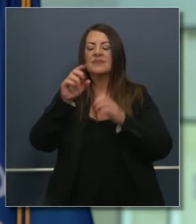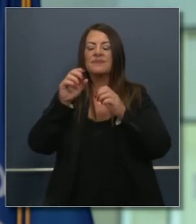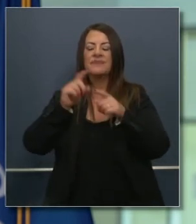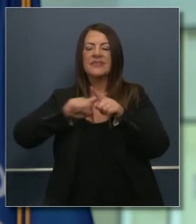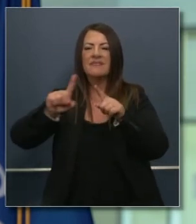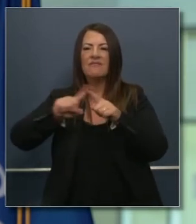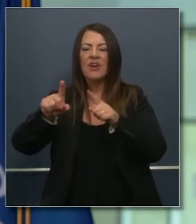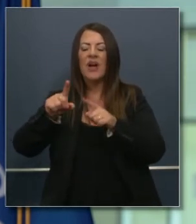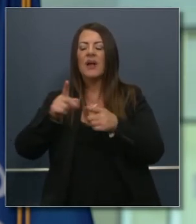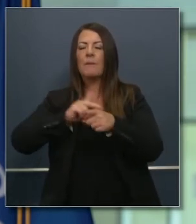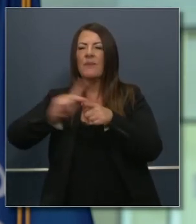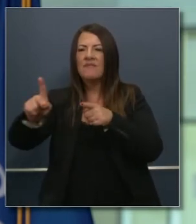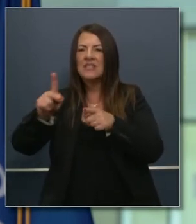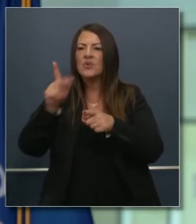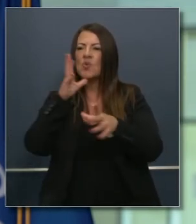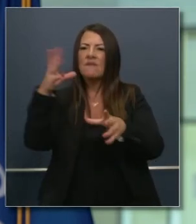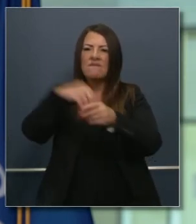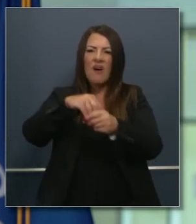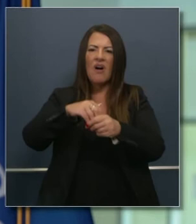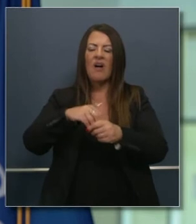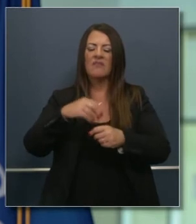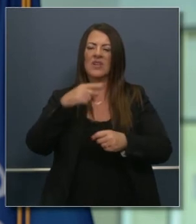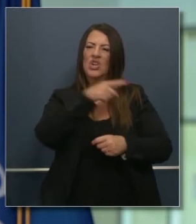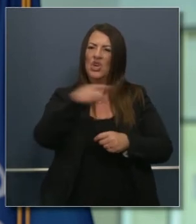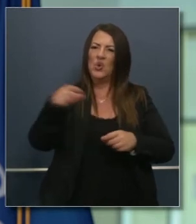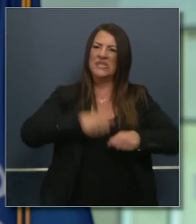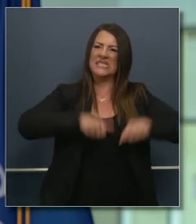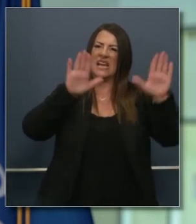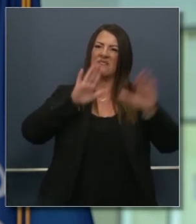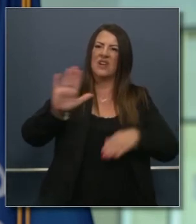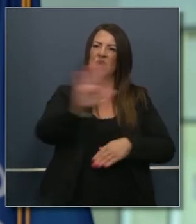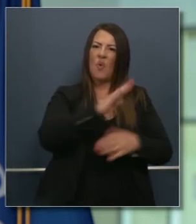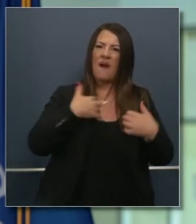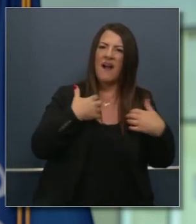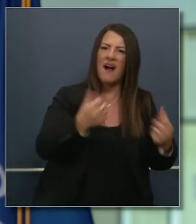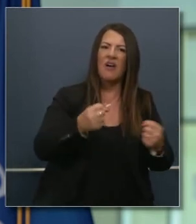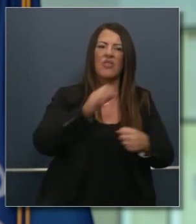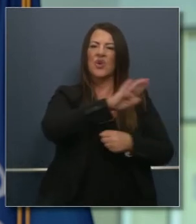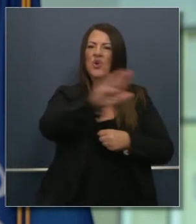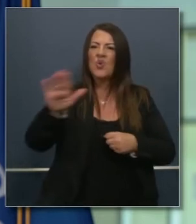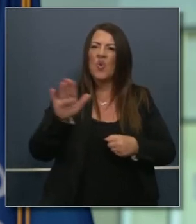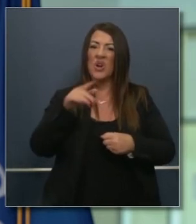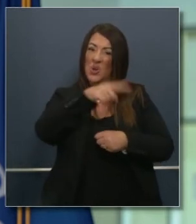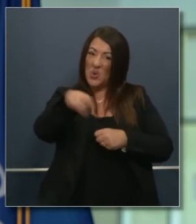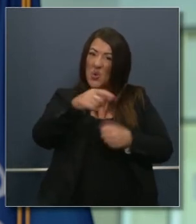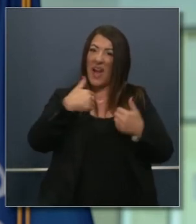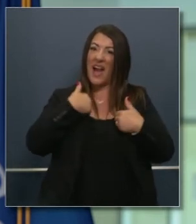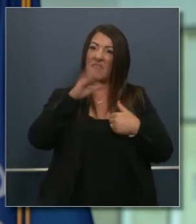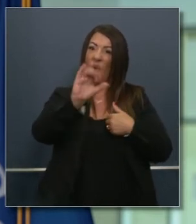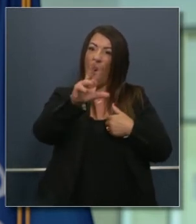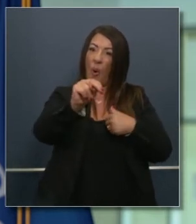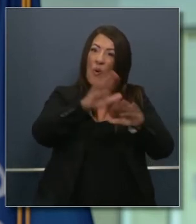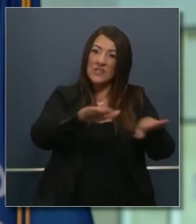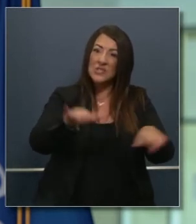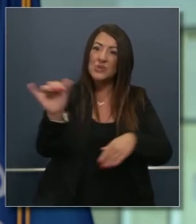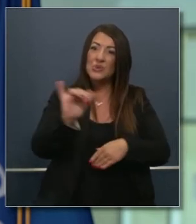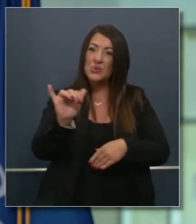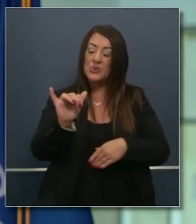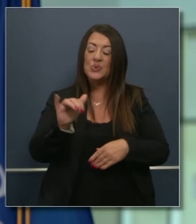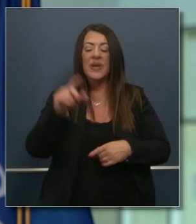por resolver sus propias ansiedades y temores y preocupaciones y su salud personal muchos de ustedes tienen hijos